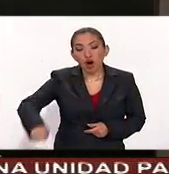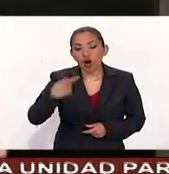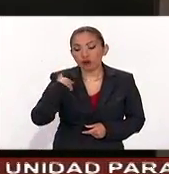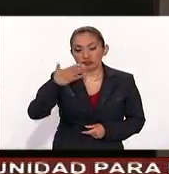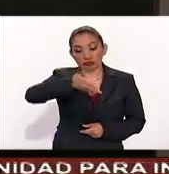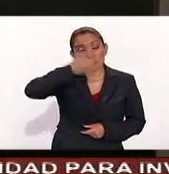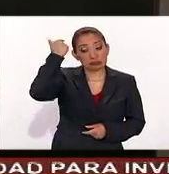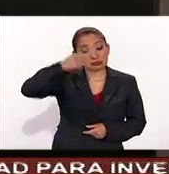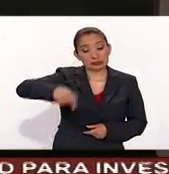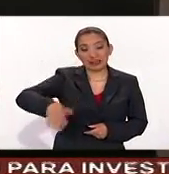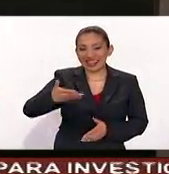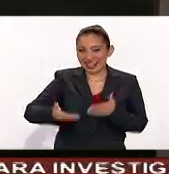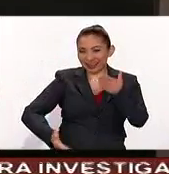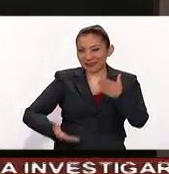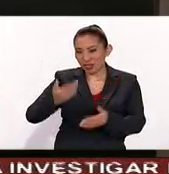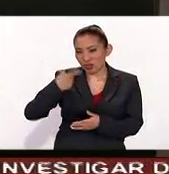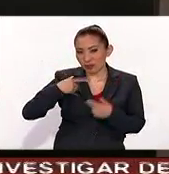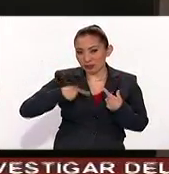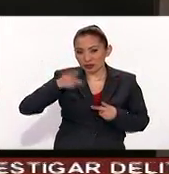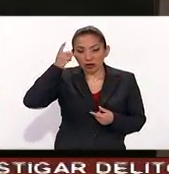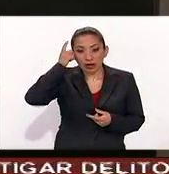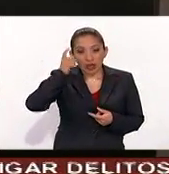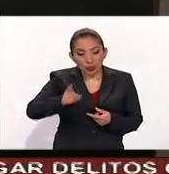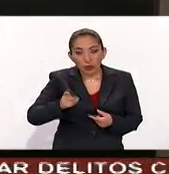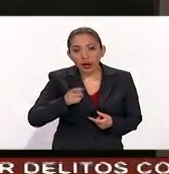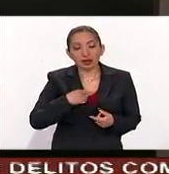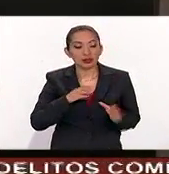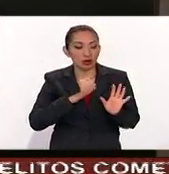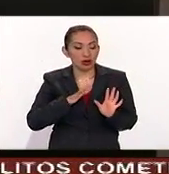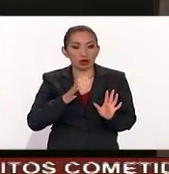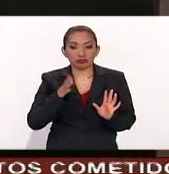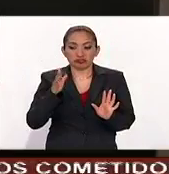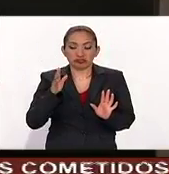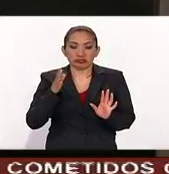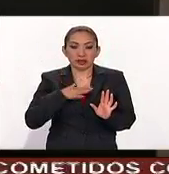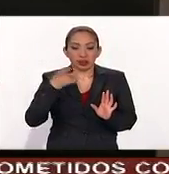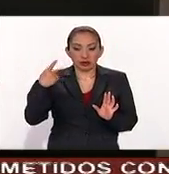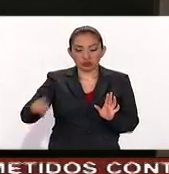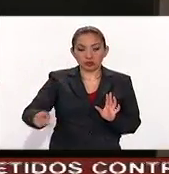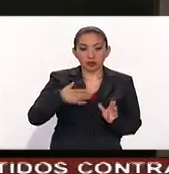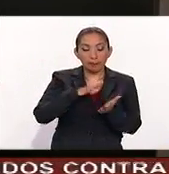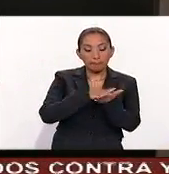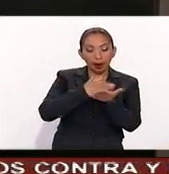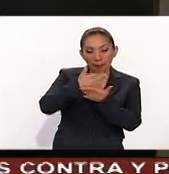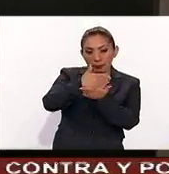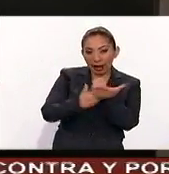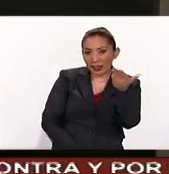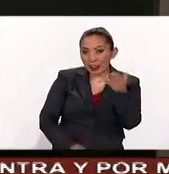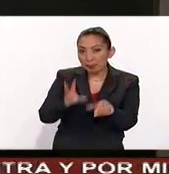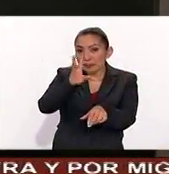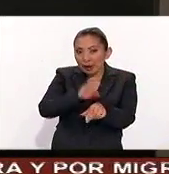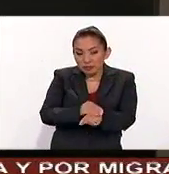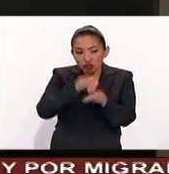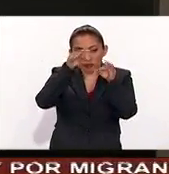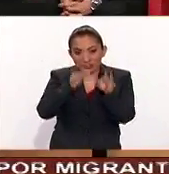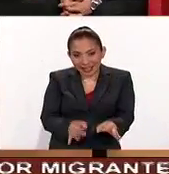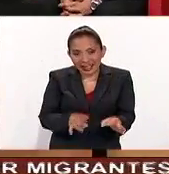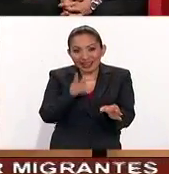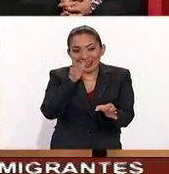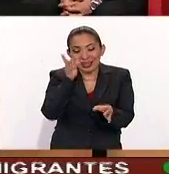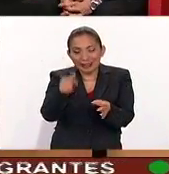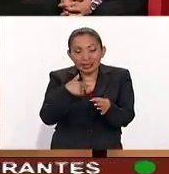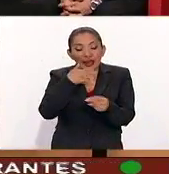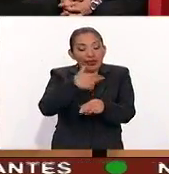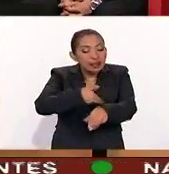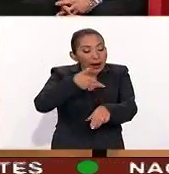desconocimiento que a veces un propietario tiene acerca de la documentación legal acerca de los